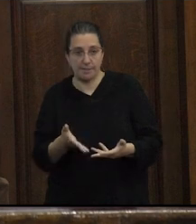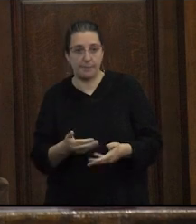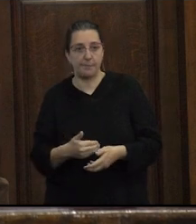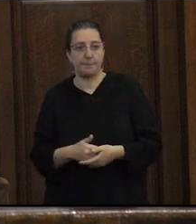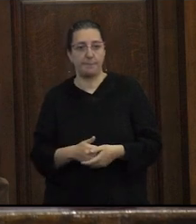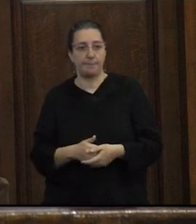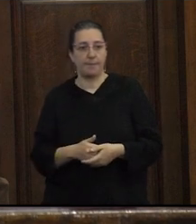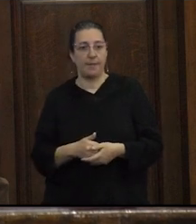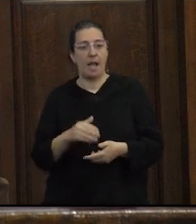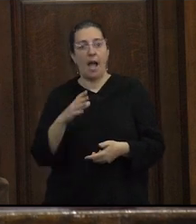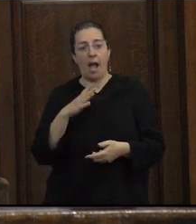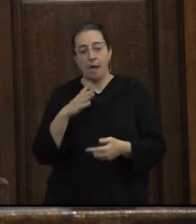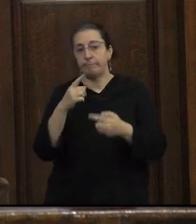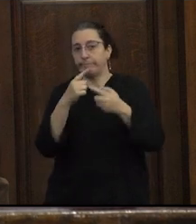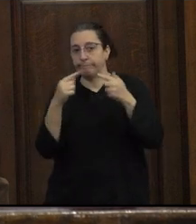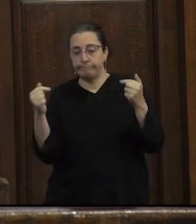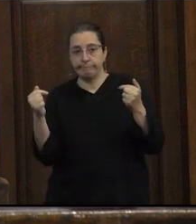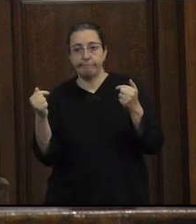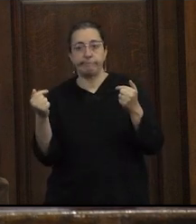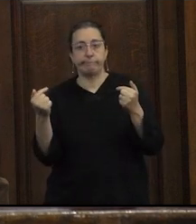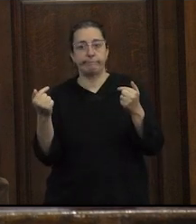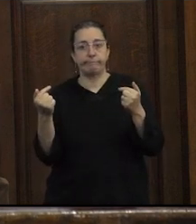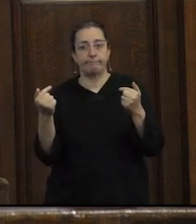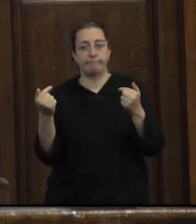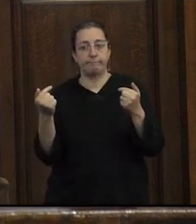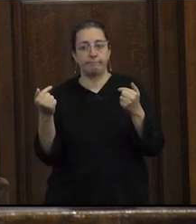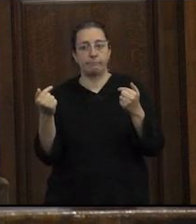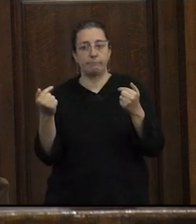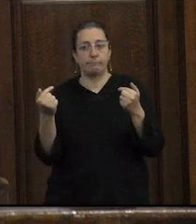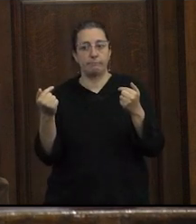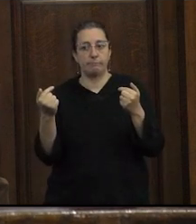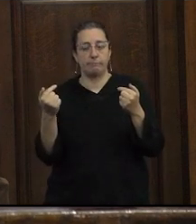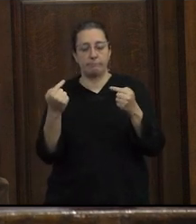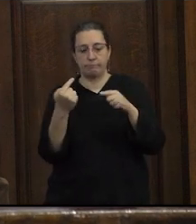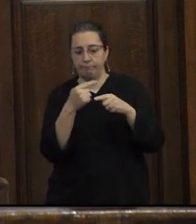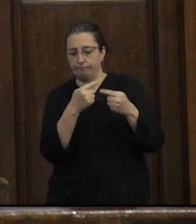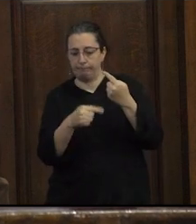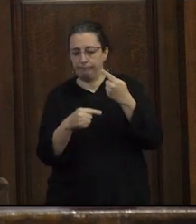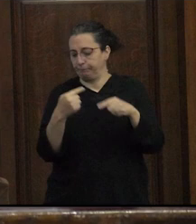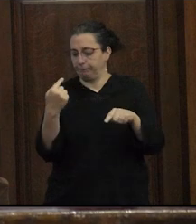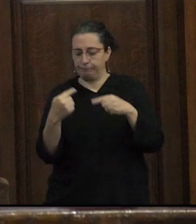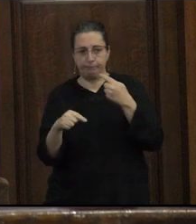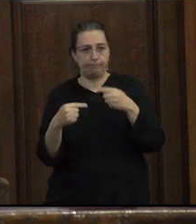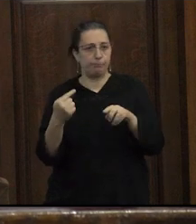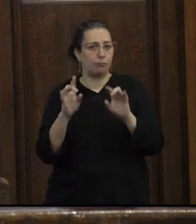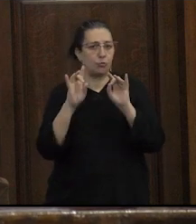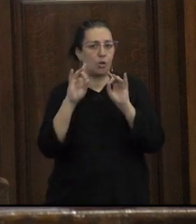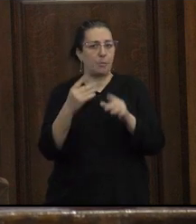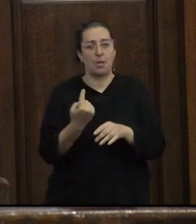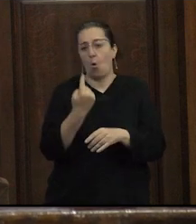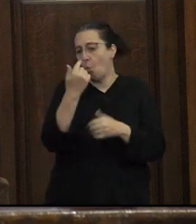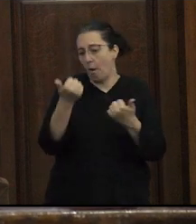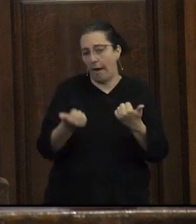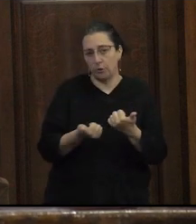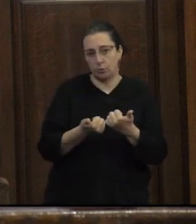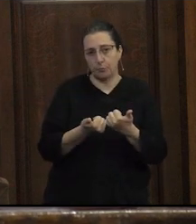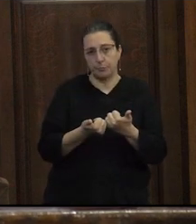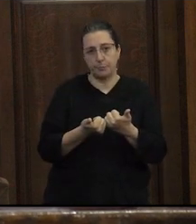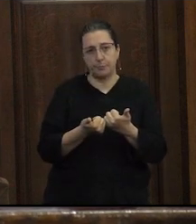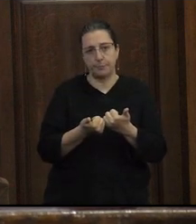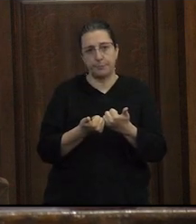hay fenómenos que son mucho más heterogéneos que un solo tipo de acto